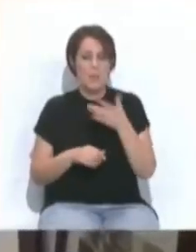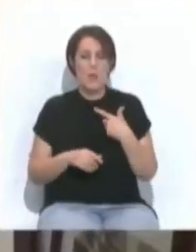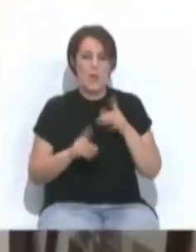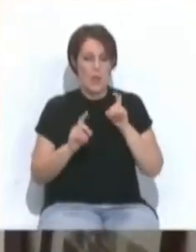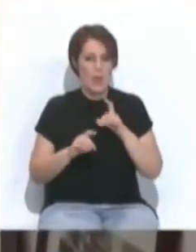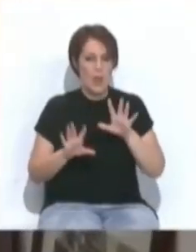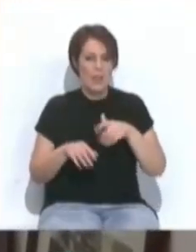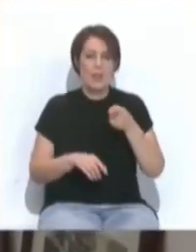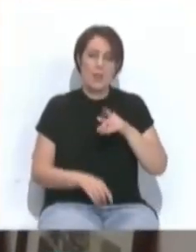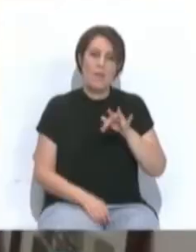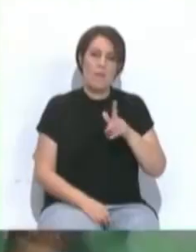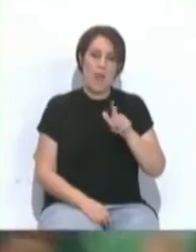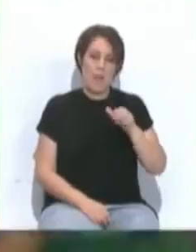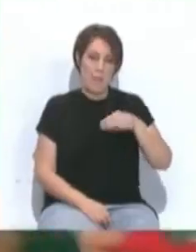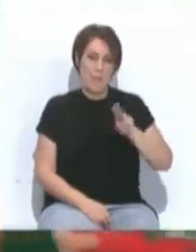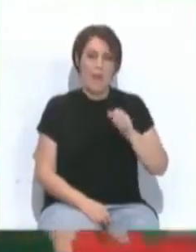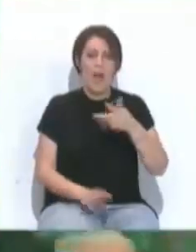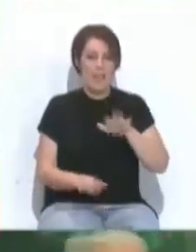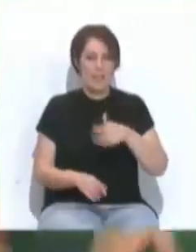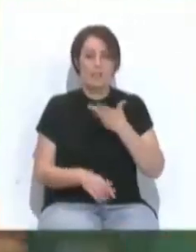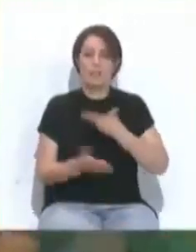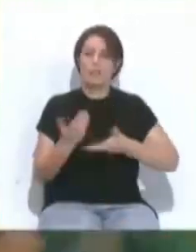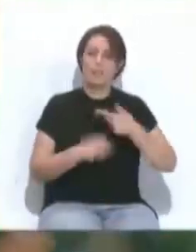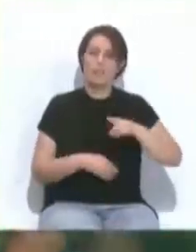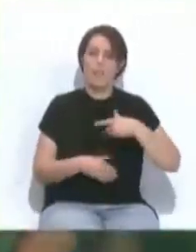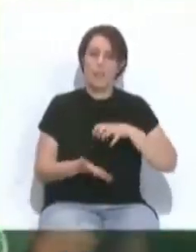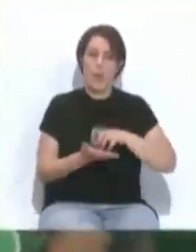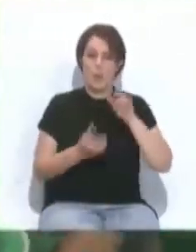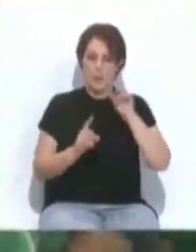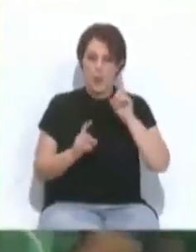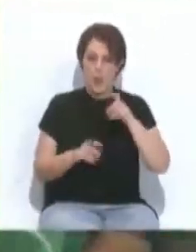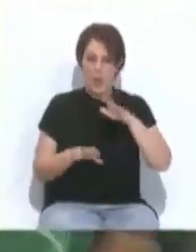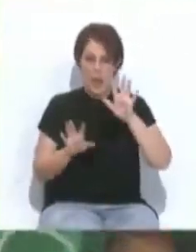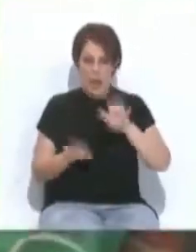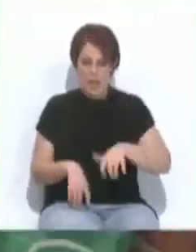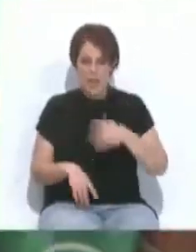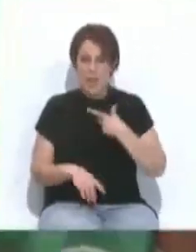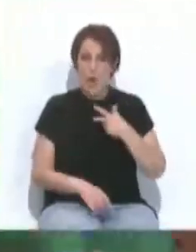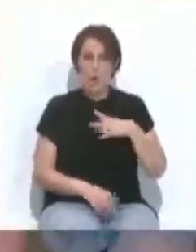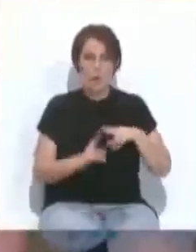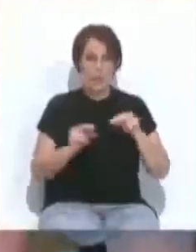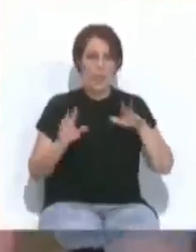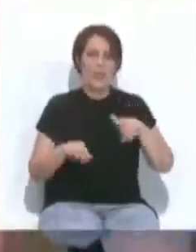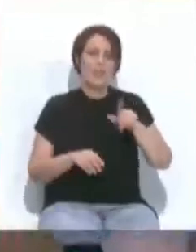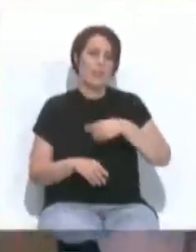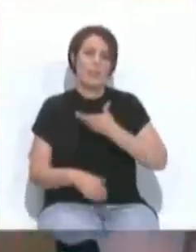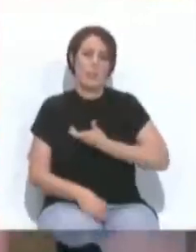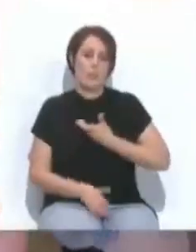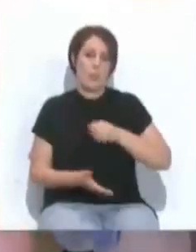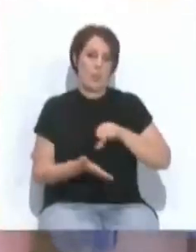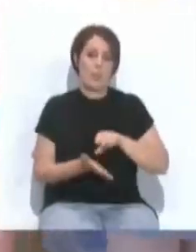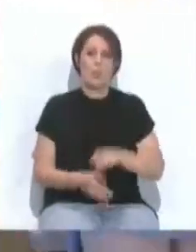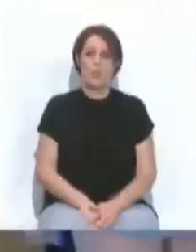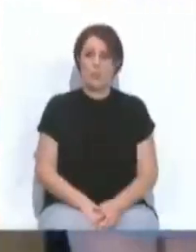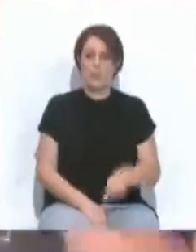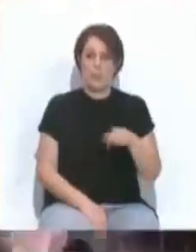Aditana y las Flampagades. También colaboran el Centro de Profesorado de Cádiz, la UCA y el Ayuntamiento de la Ciudad.